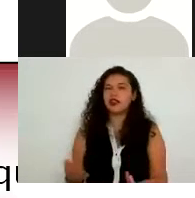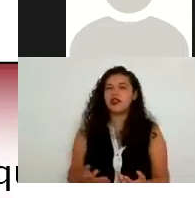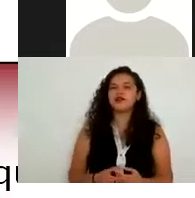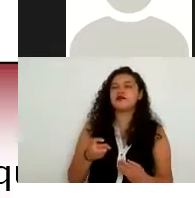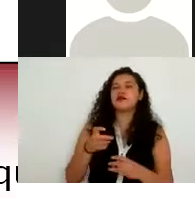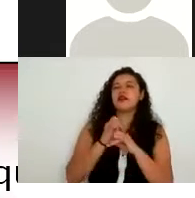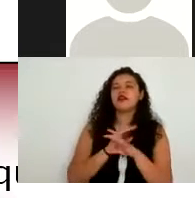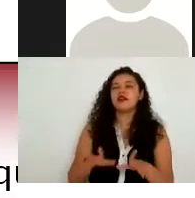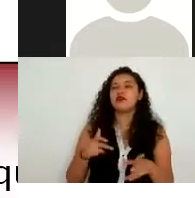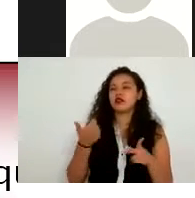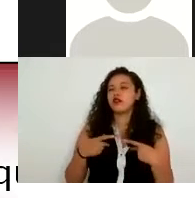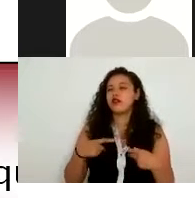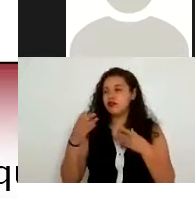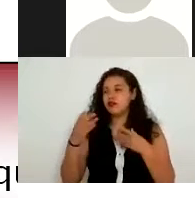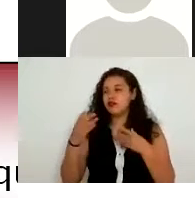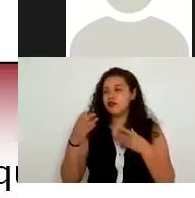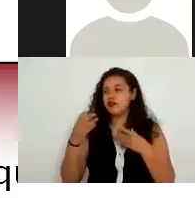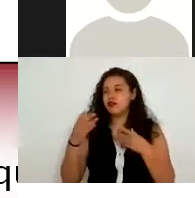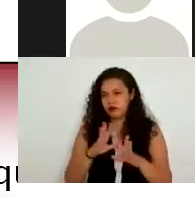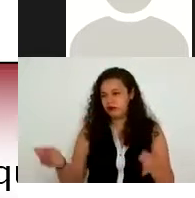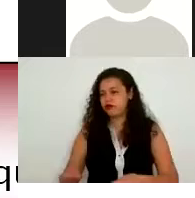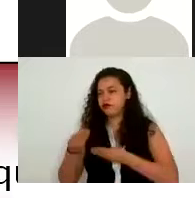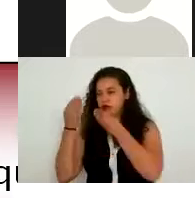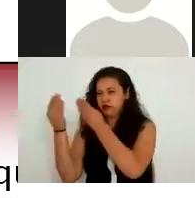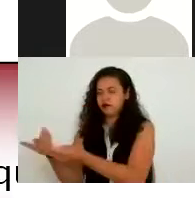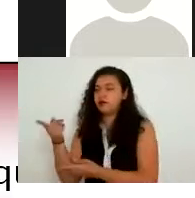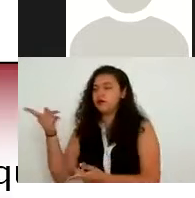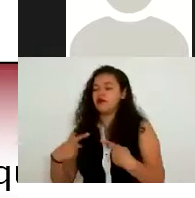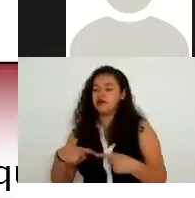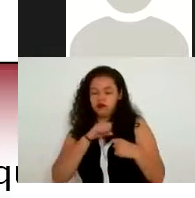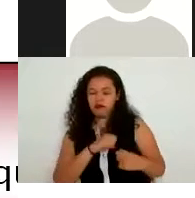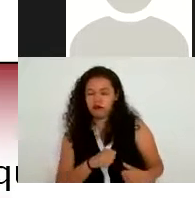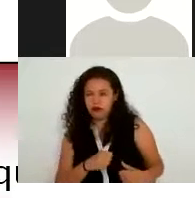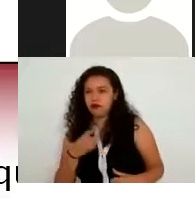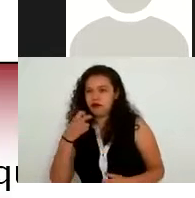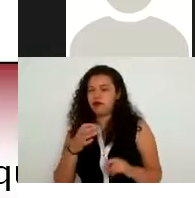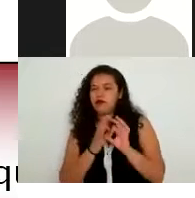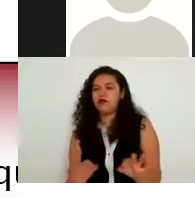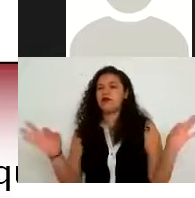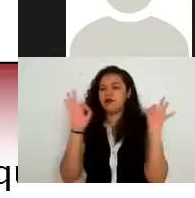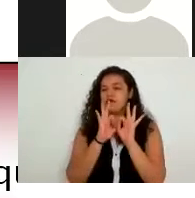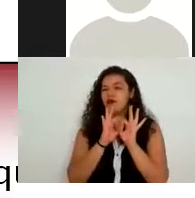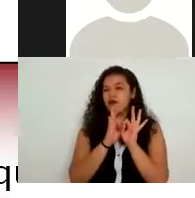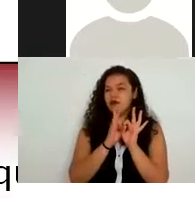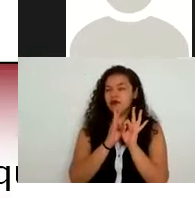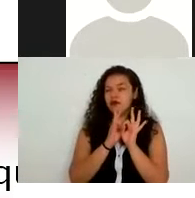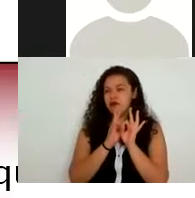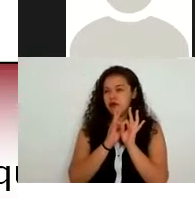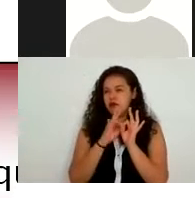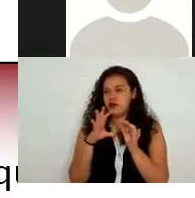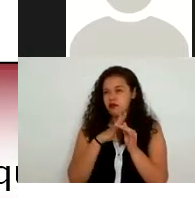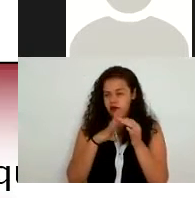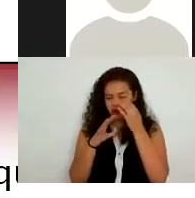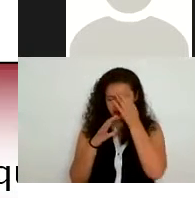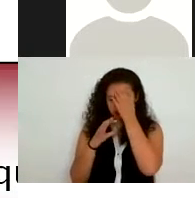tercero y este tercero es el encargado es muy importante que se exista que exista este tema